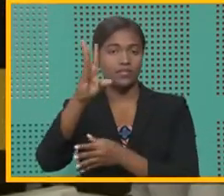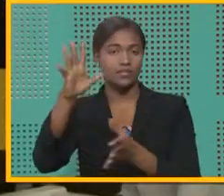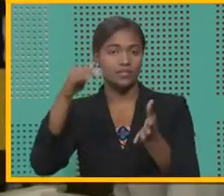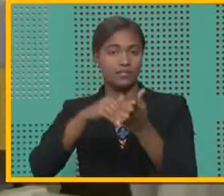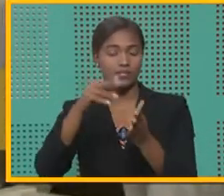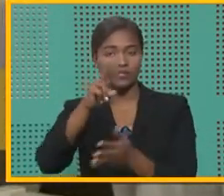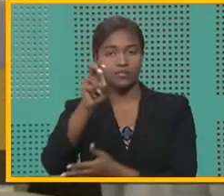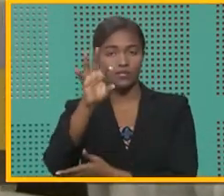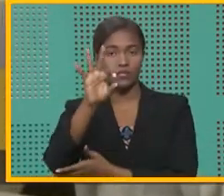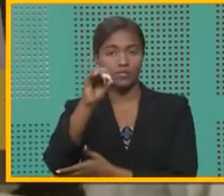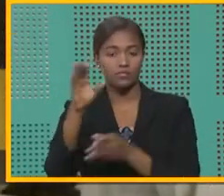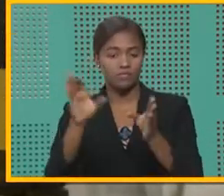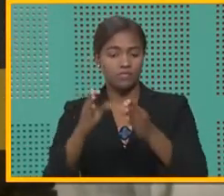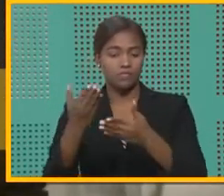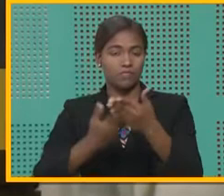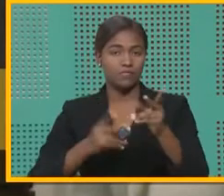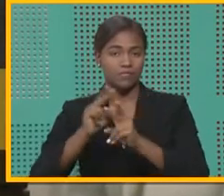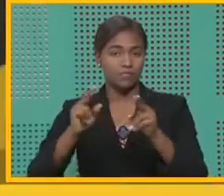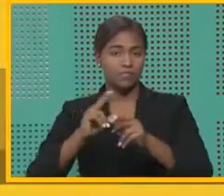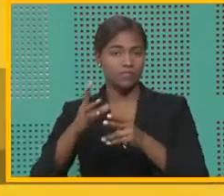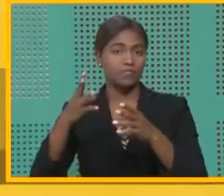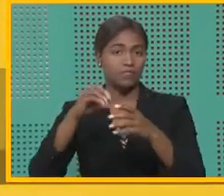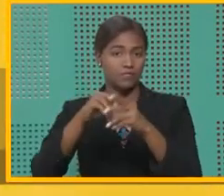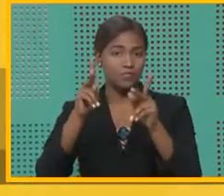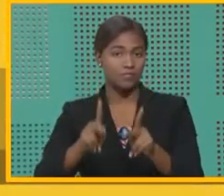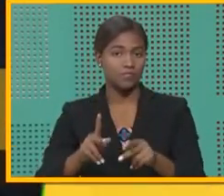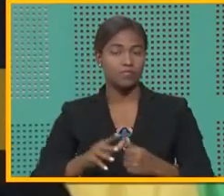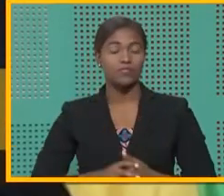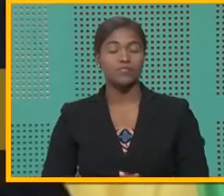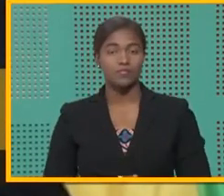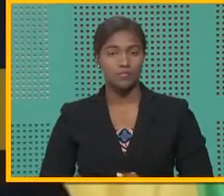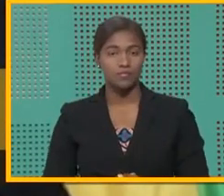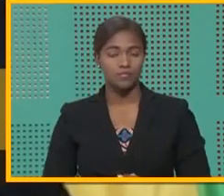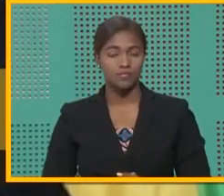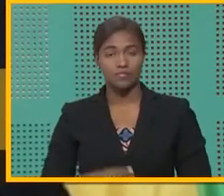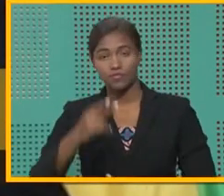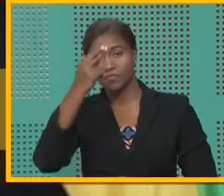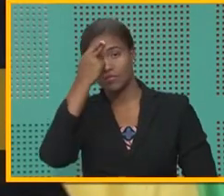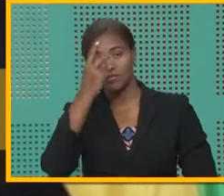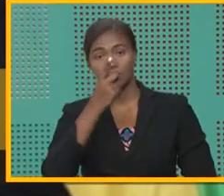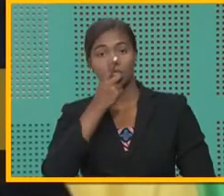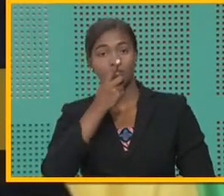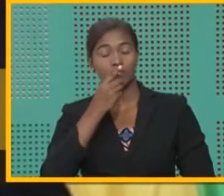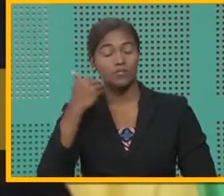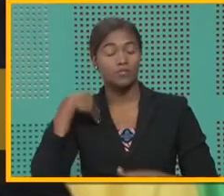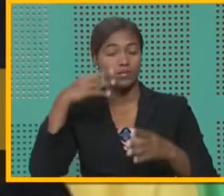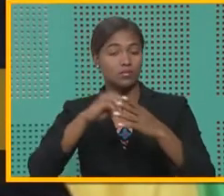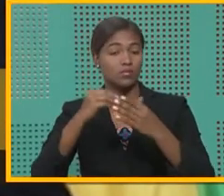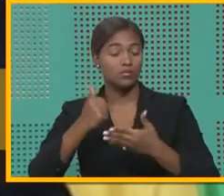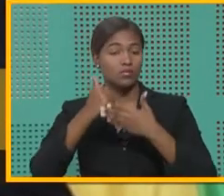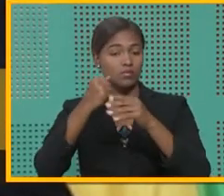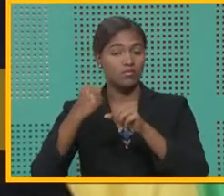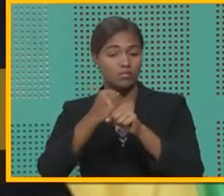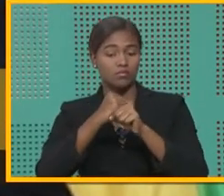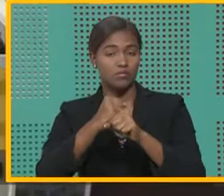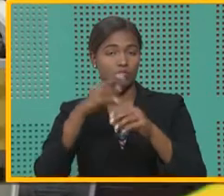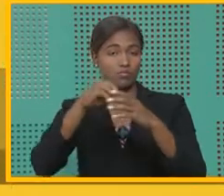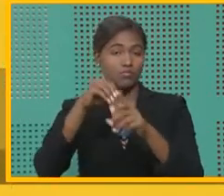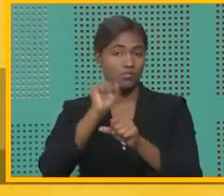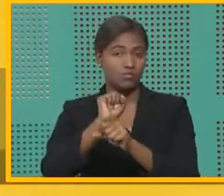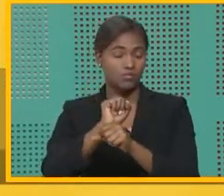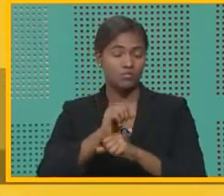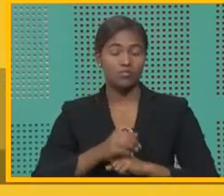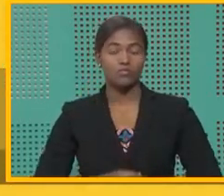.290 títulos de propiedad. República Dominicana garantiza seguridad en la inversión.